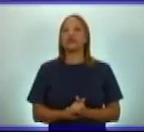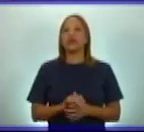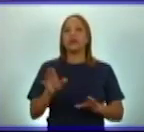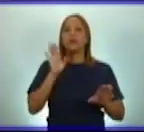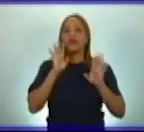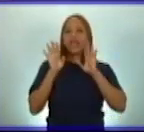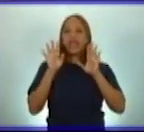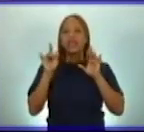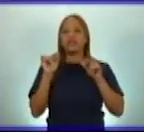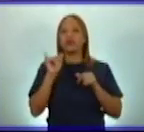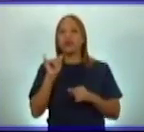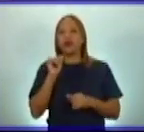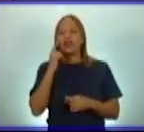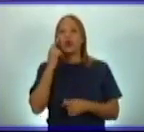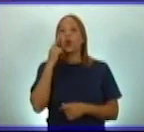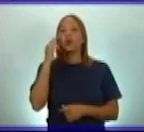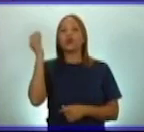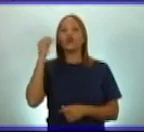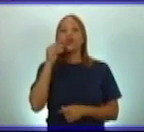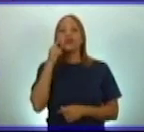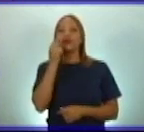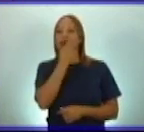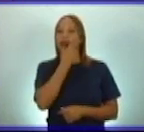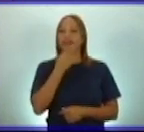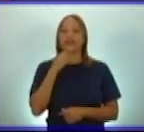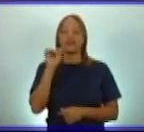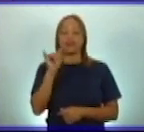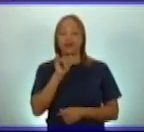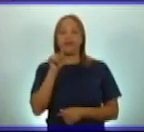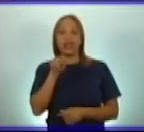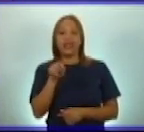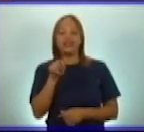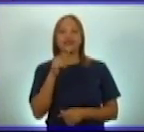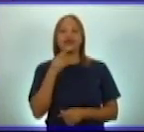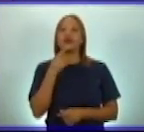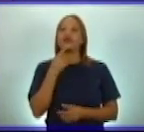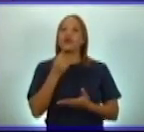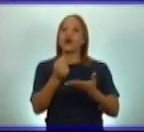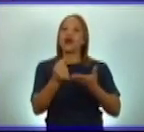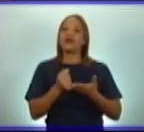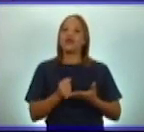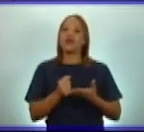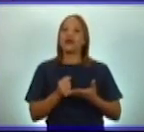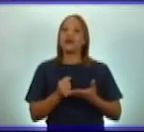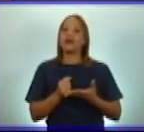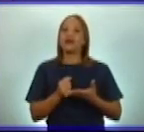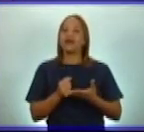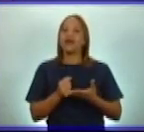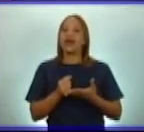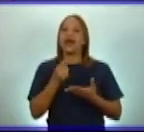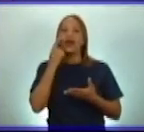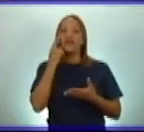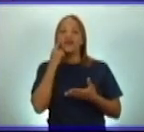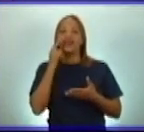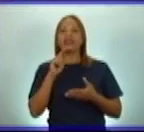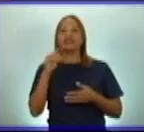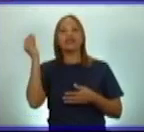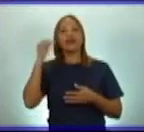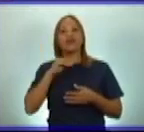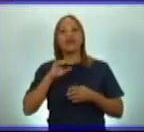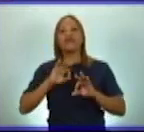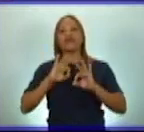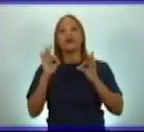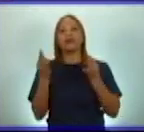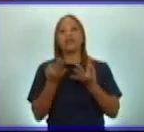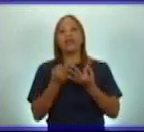conociendo a Martí. Nos acerca a la familia del apóstol y a sus primeros